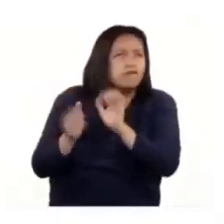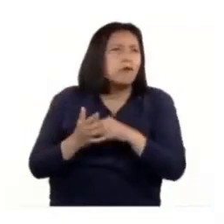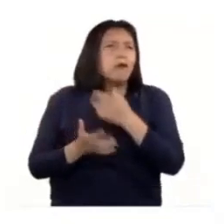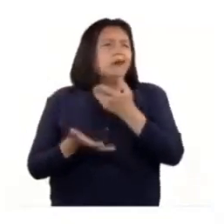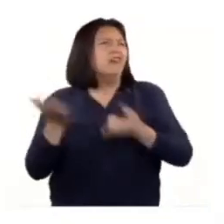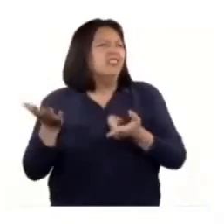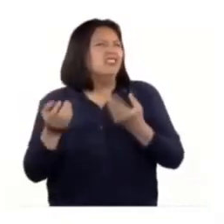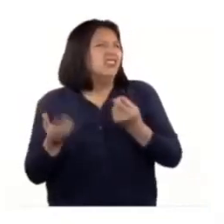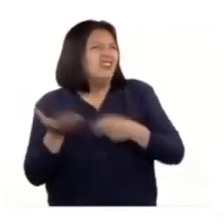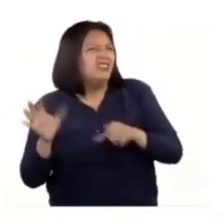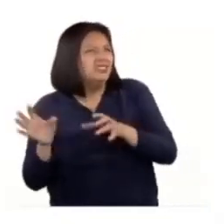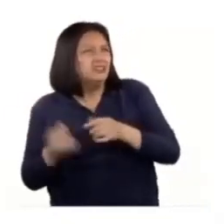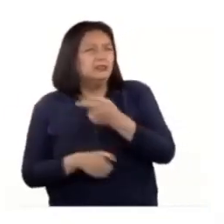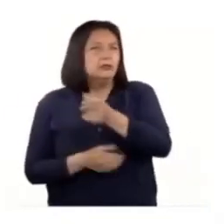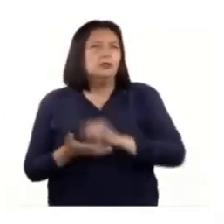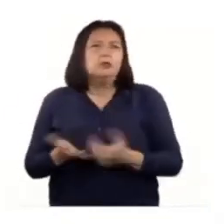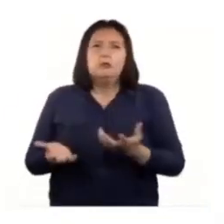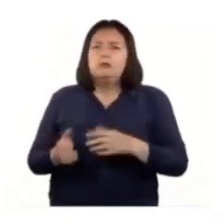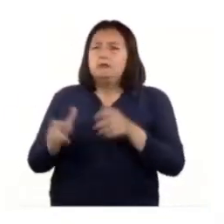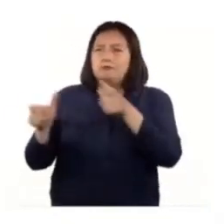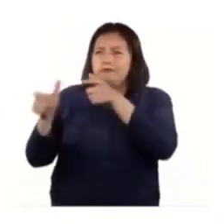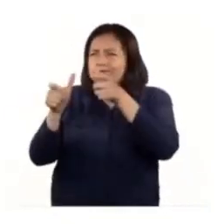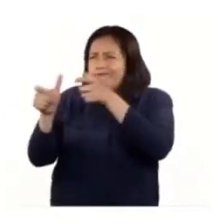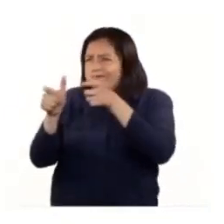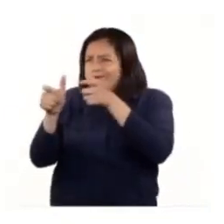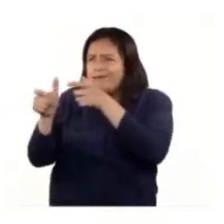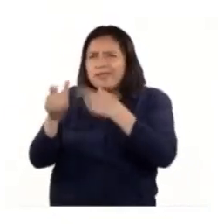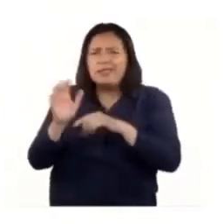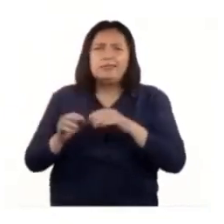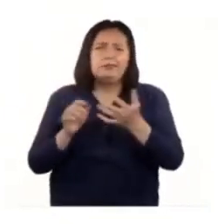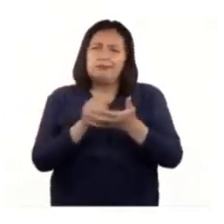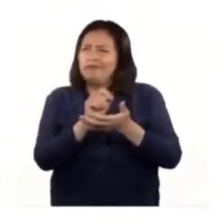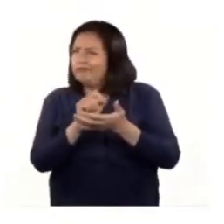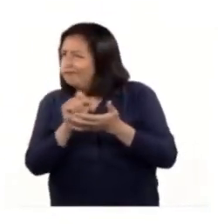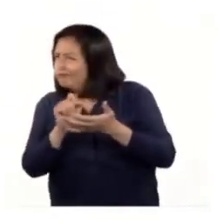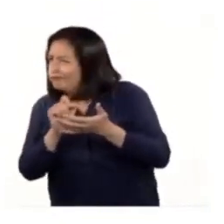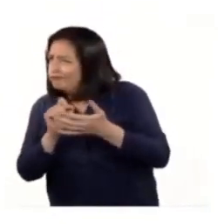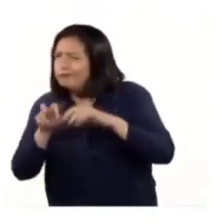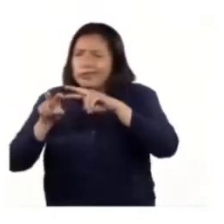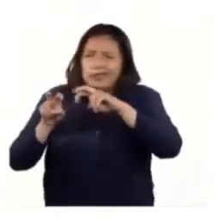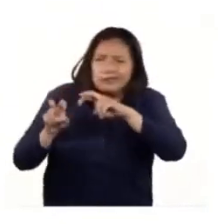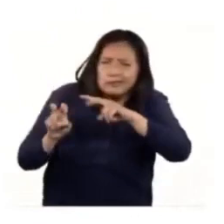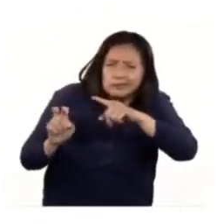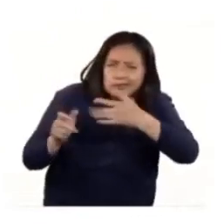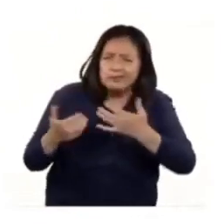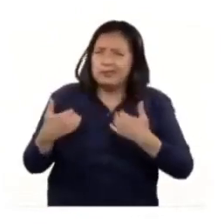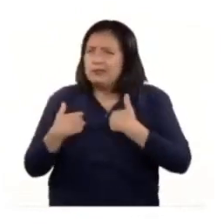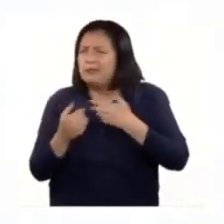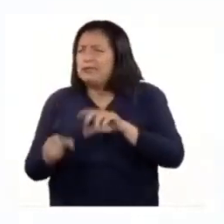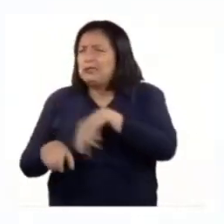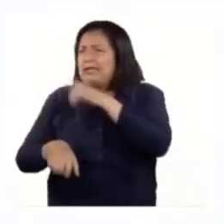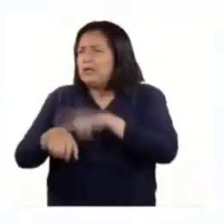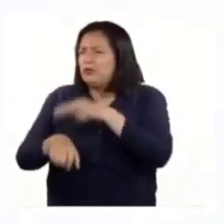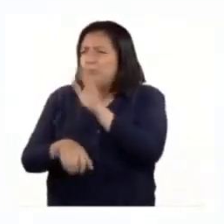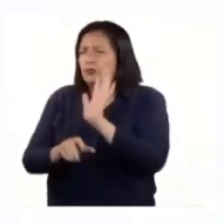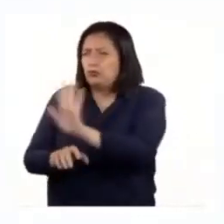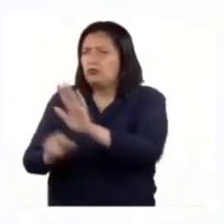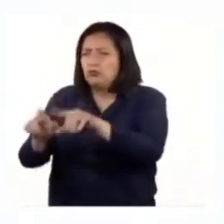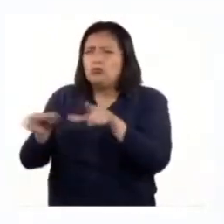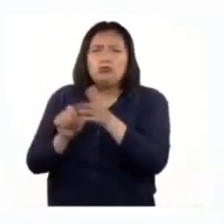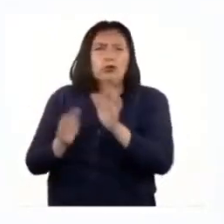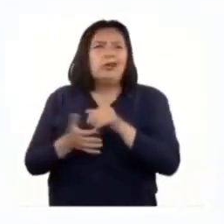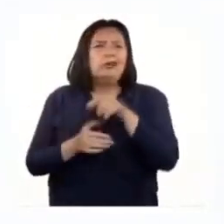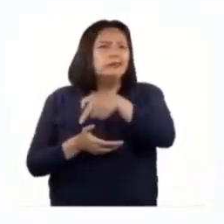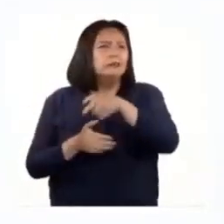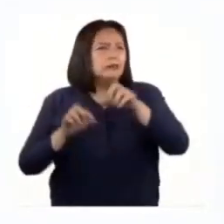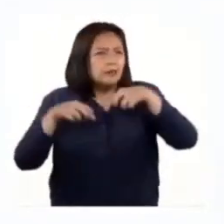Estos consisten en un sistema de vigilancia y evaluación de los animales en su hábitat natural. Esta actividad